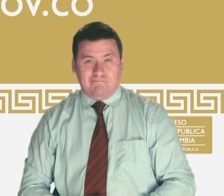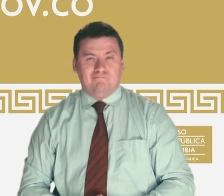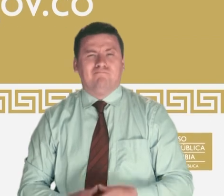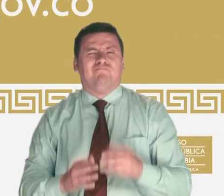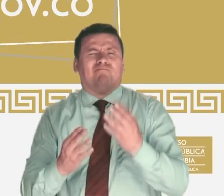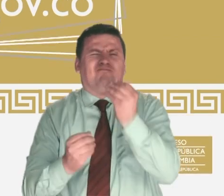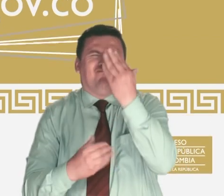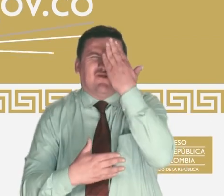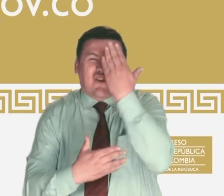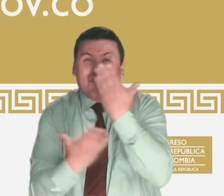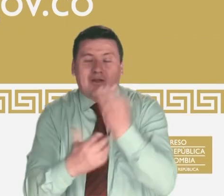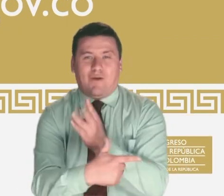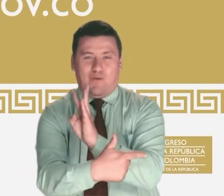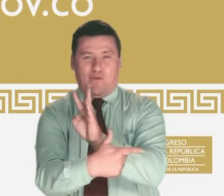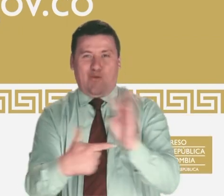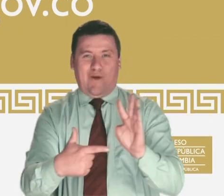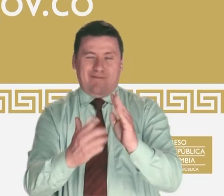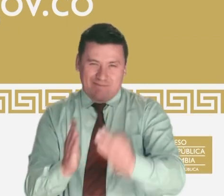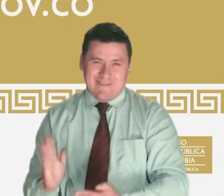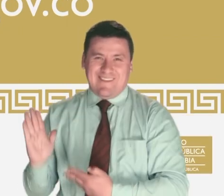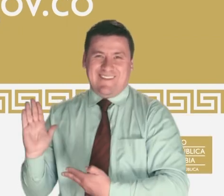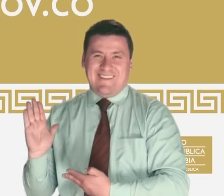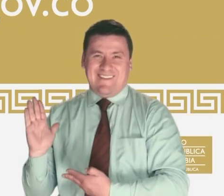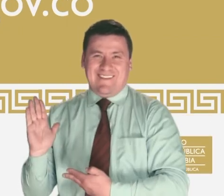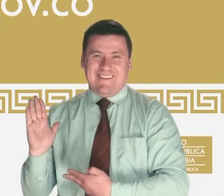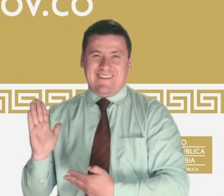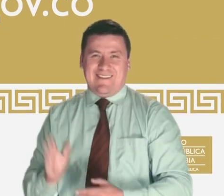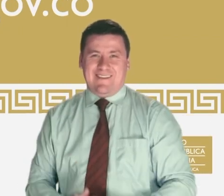Encuentra más información en nuestro portal web.